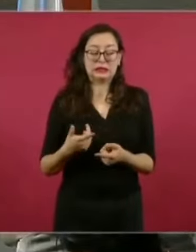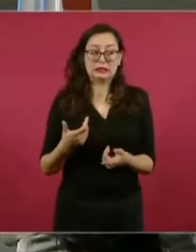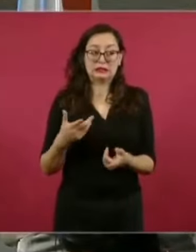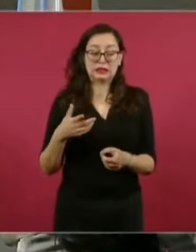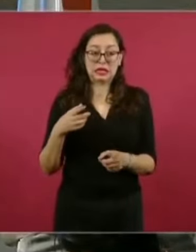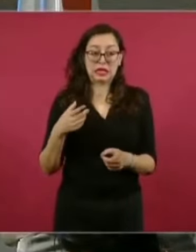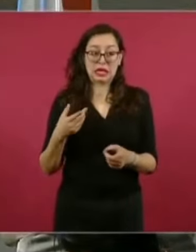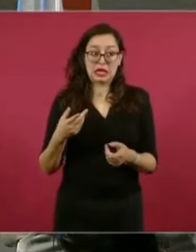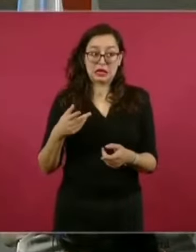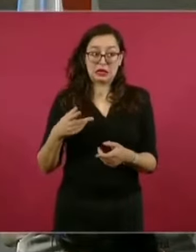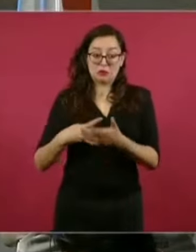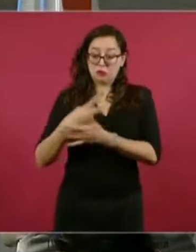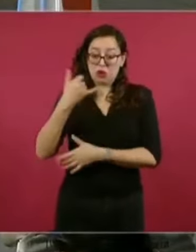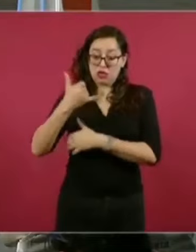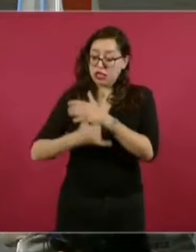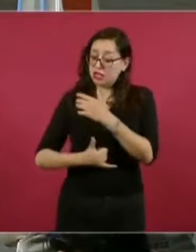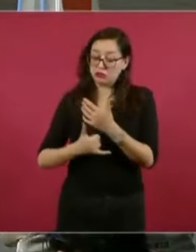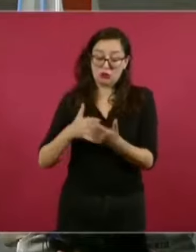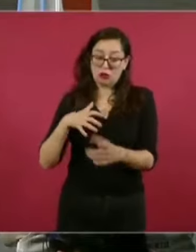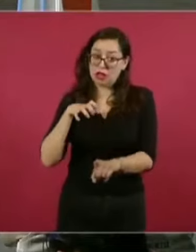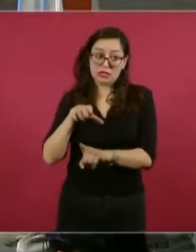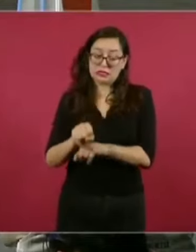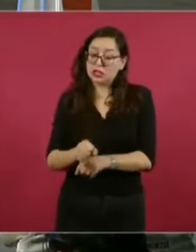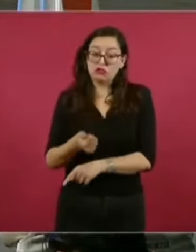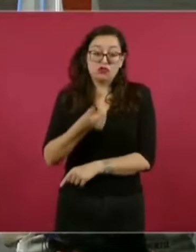por la misma demora andan mal.